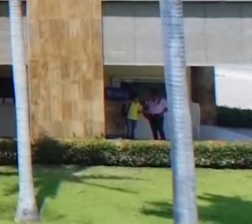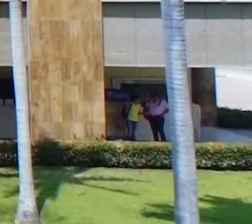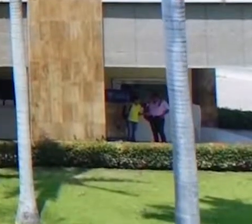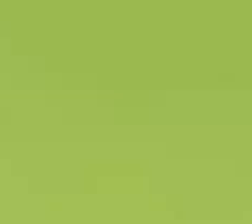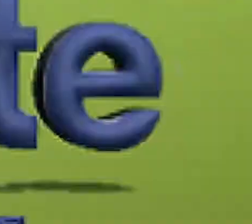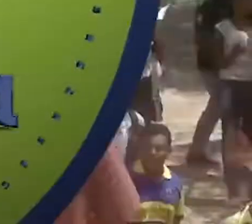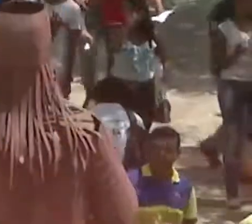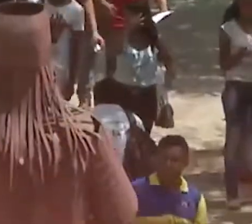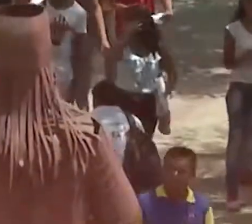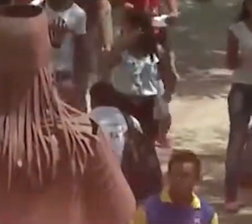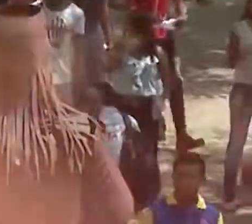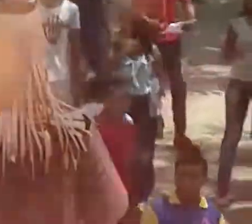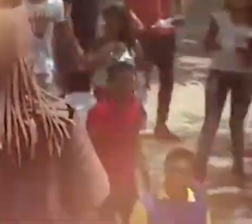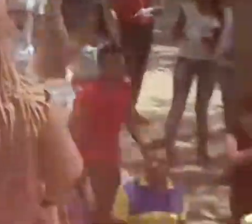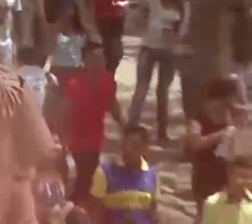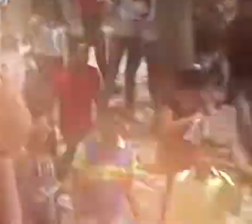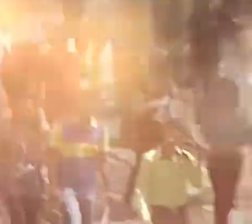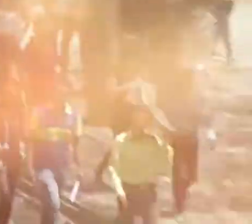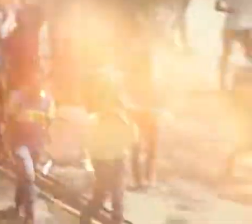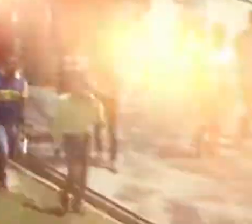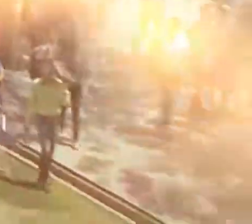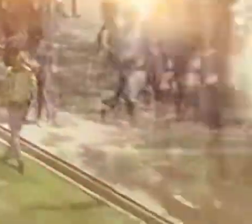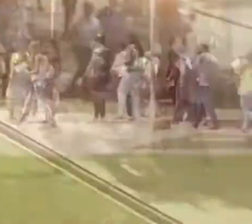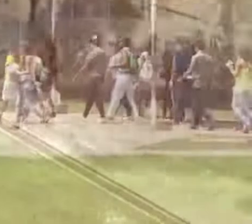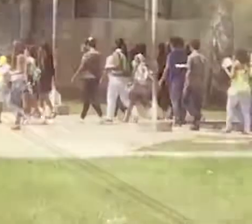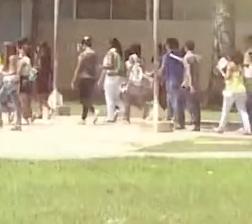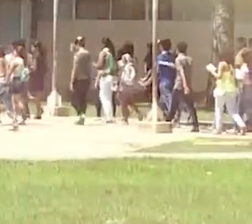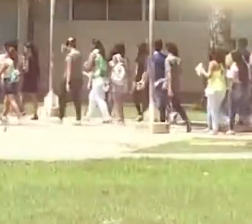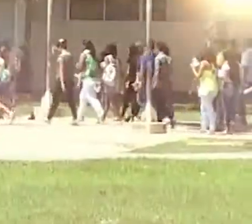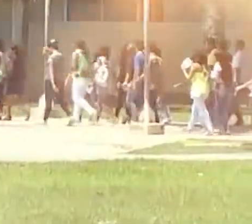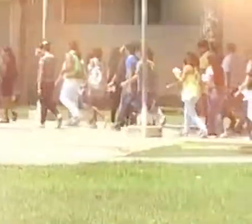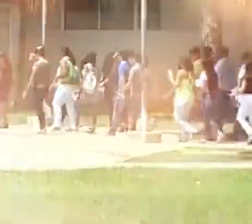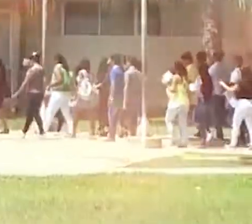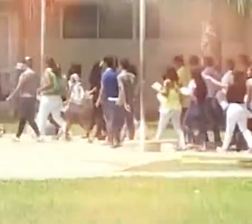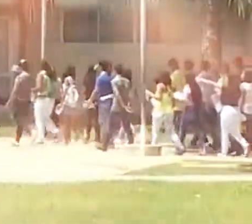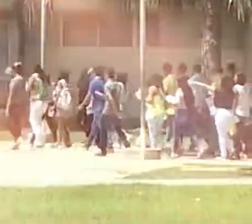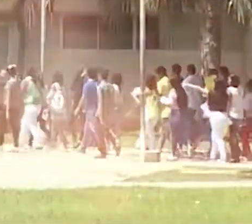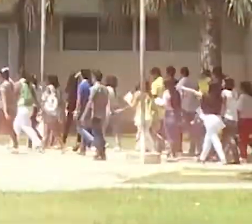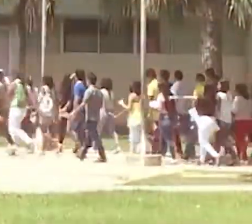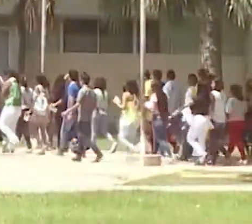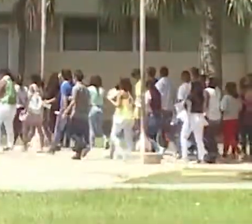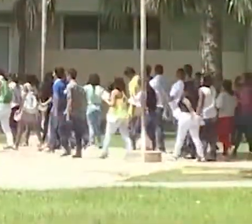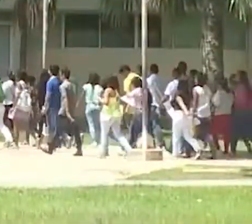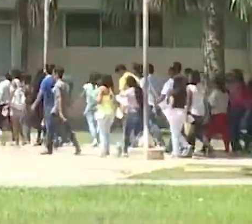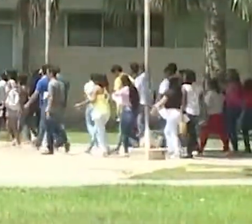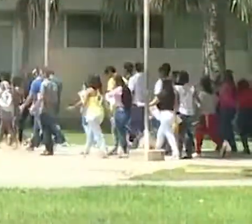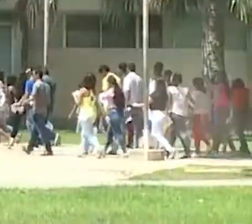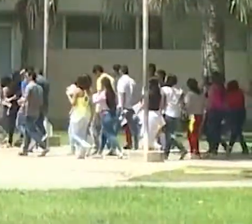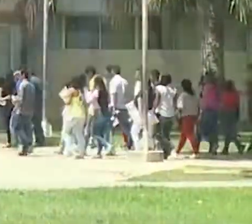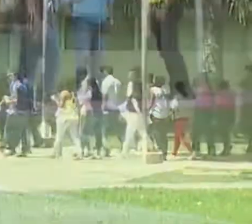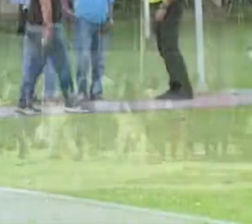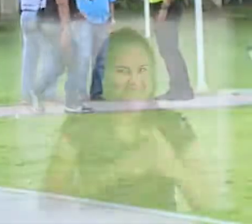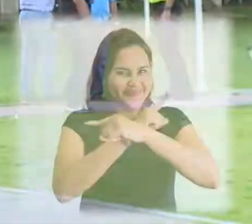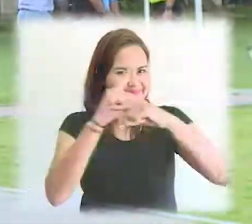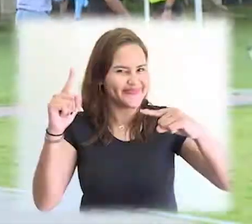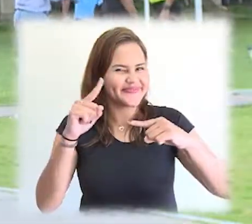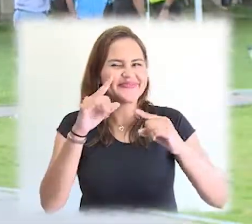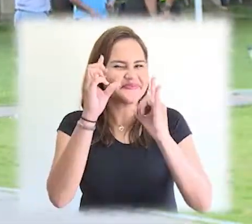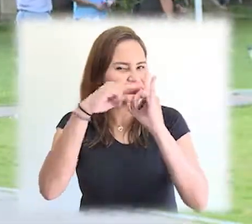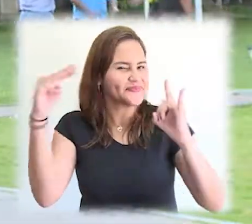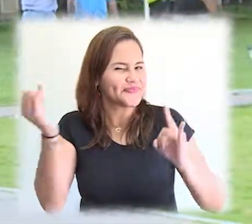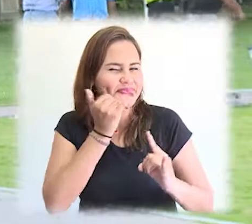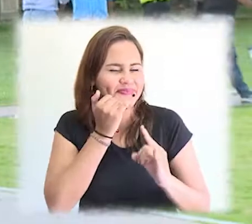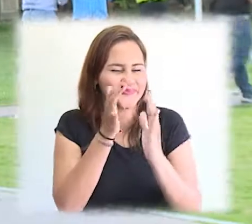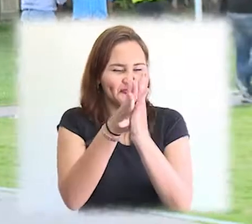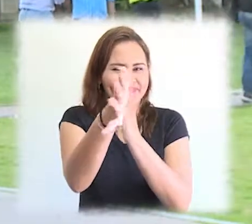Magdalena Más incluyente e innovadora Más incluyente e innovadora Esto fue